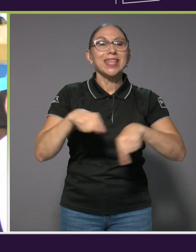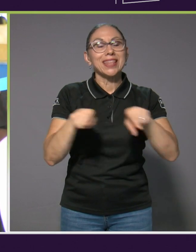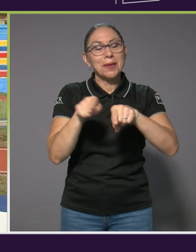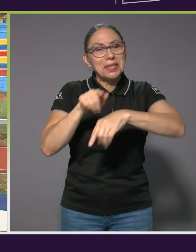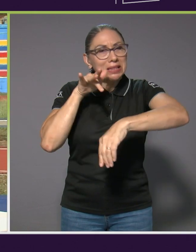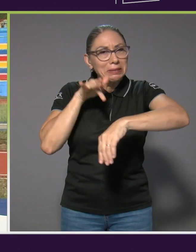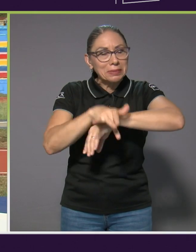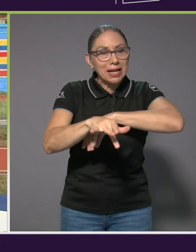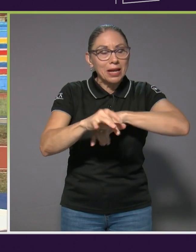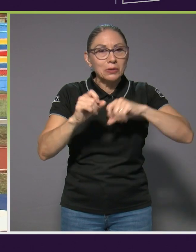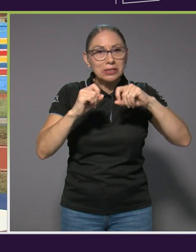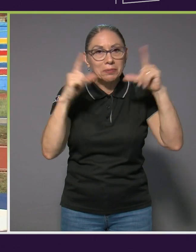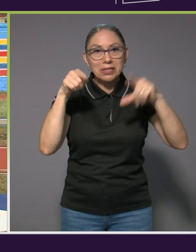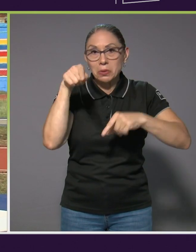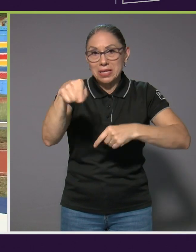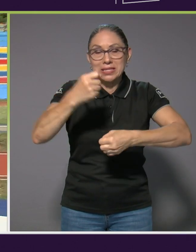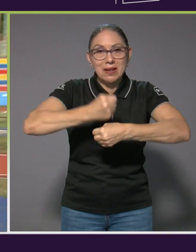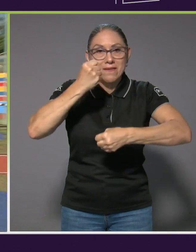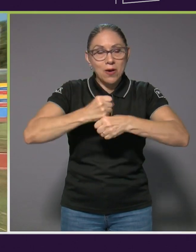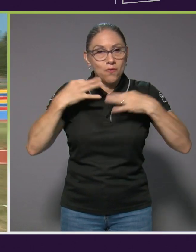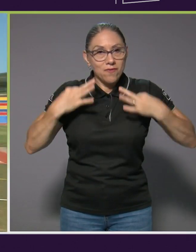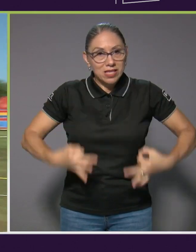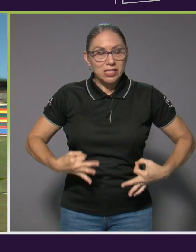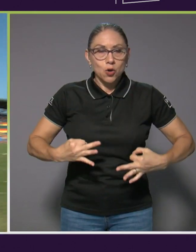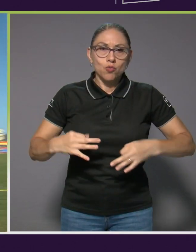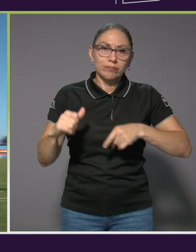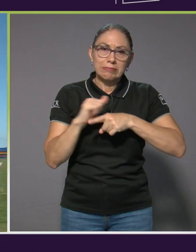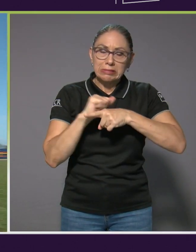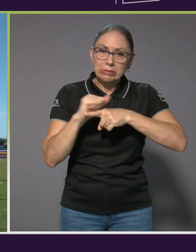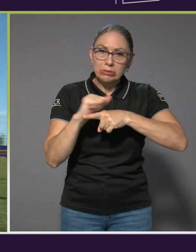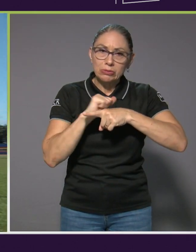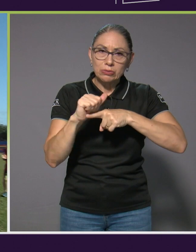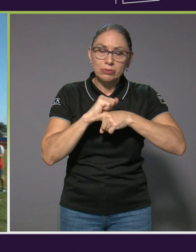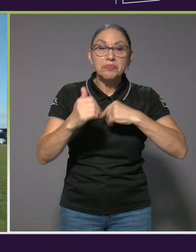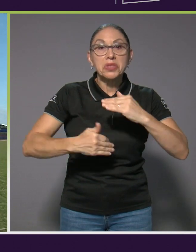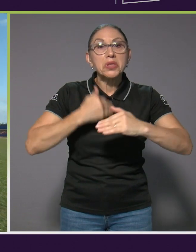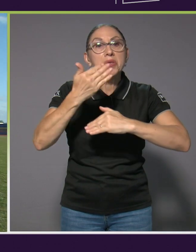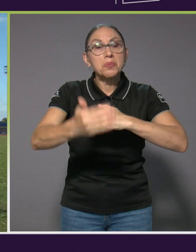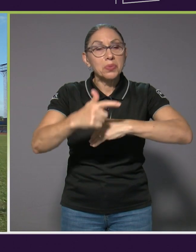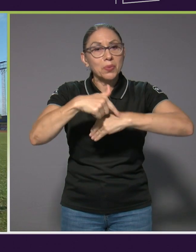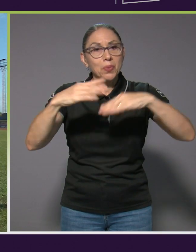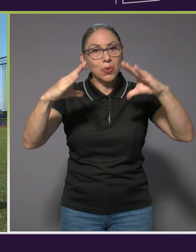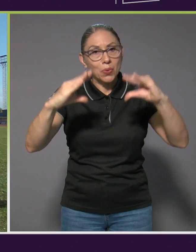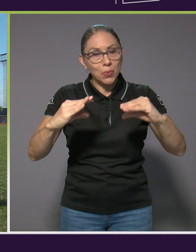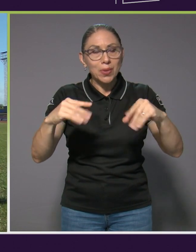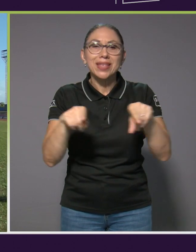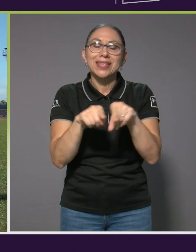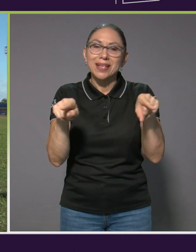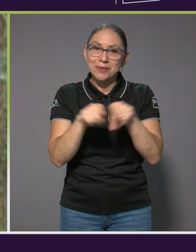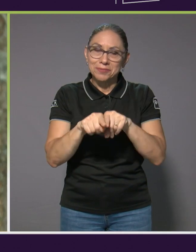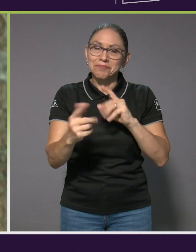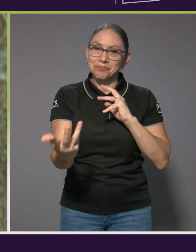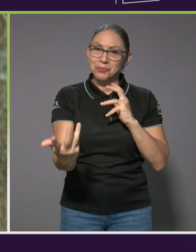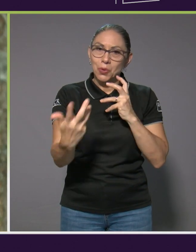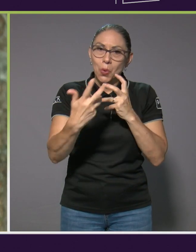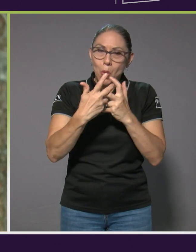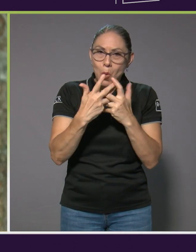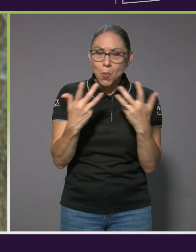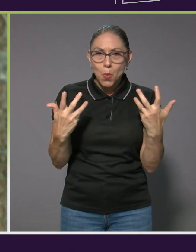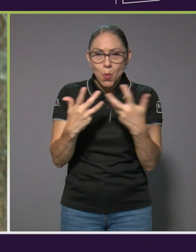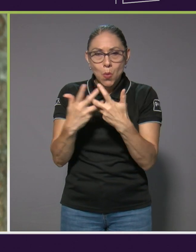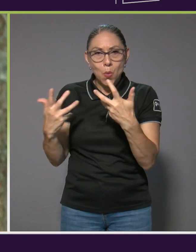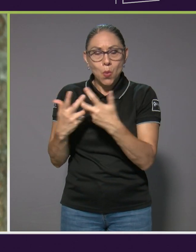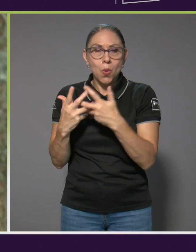físico ahí y en las tardes también acomodarme mucho a la